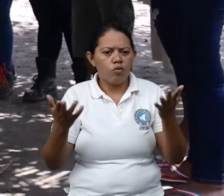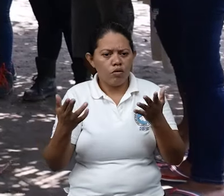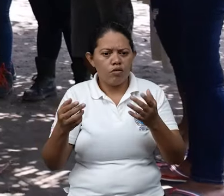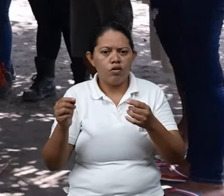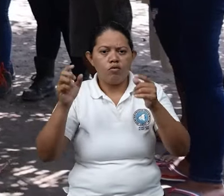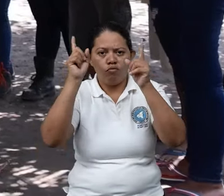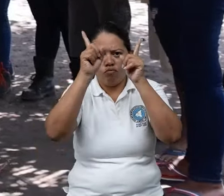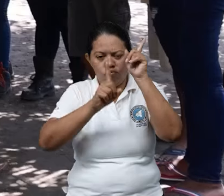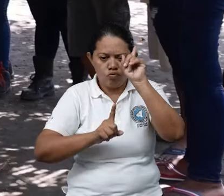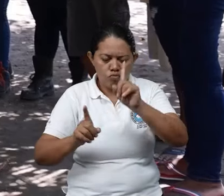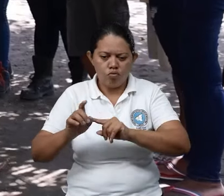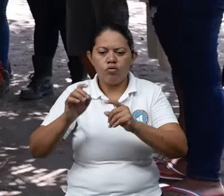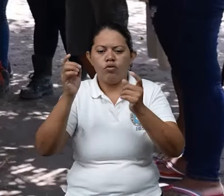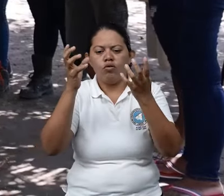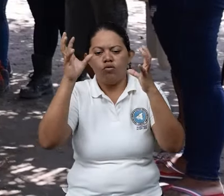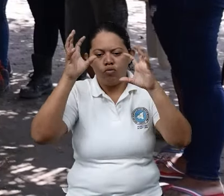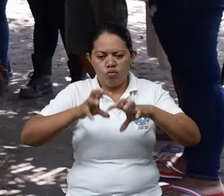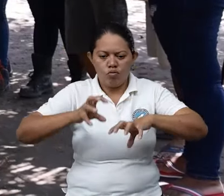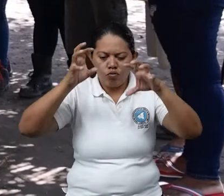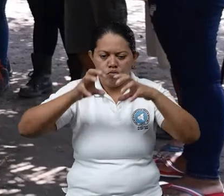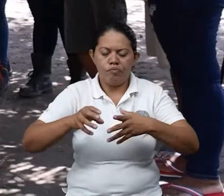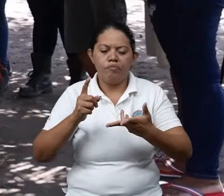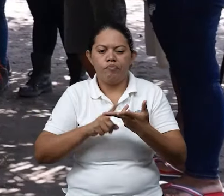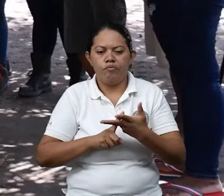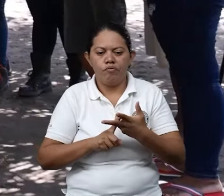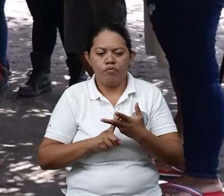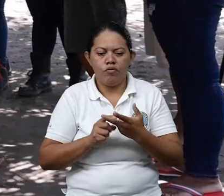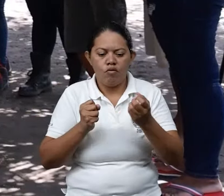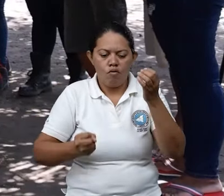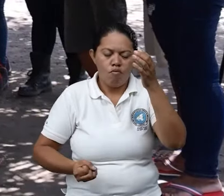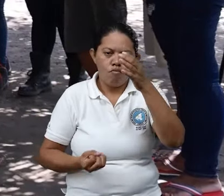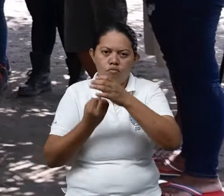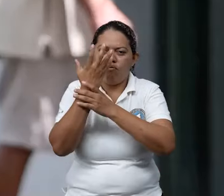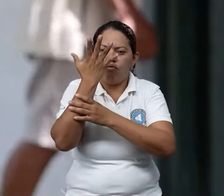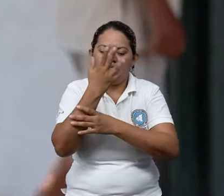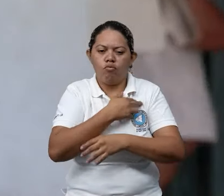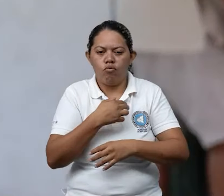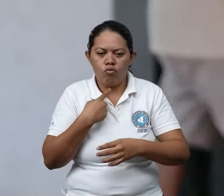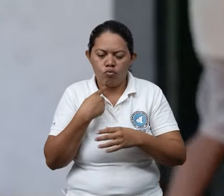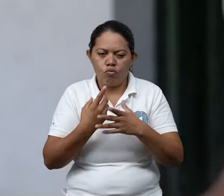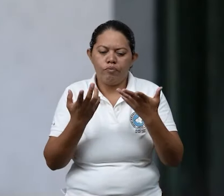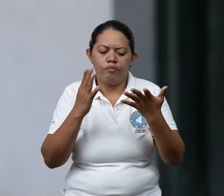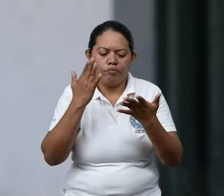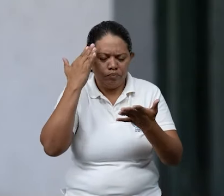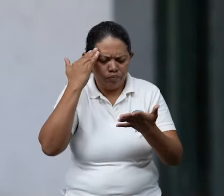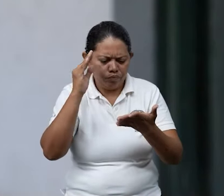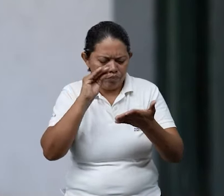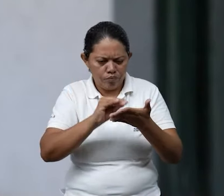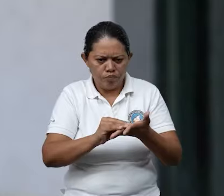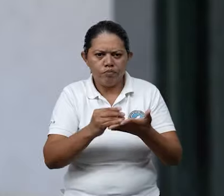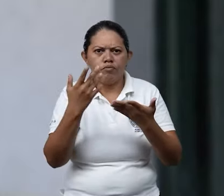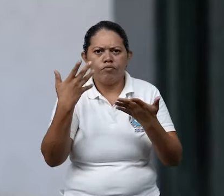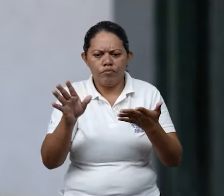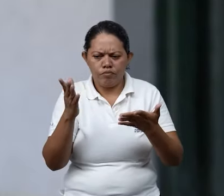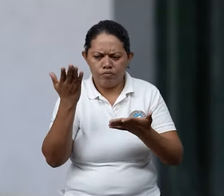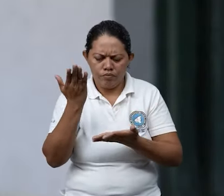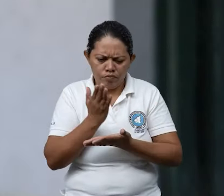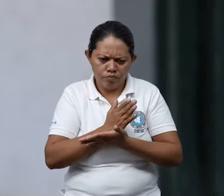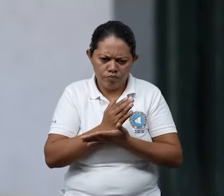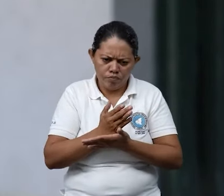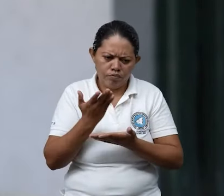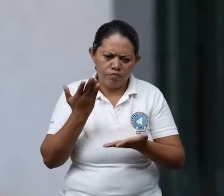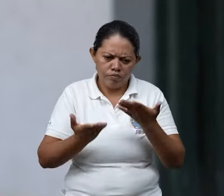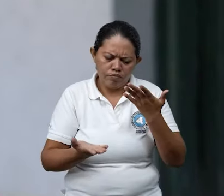huracanes, terremotos, erupciones volcánicas. Tenemos esto,